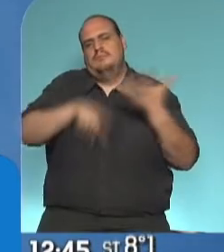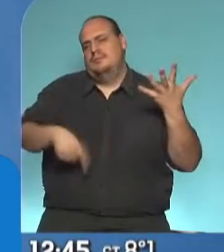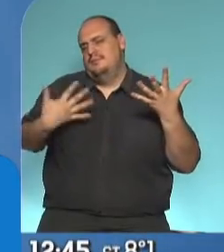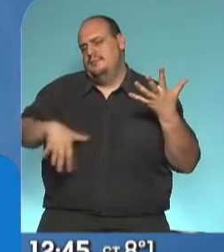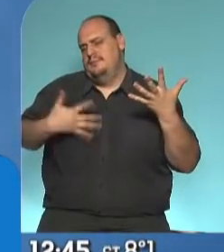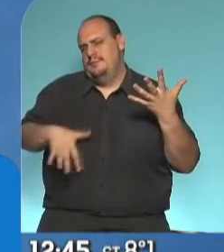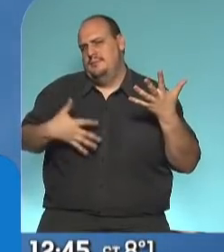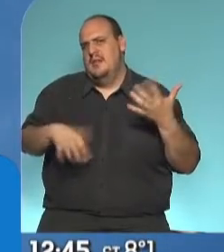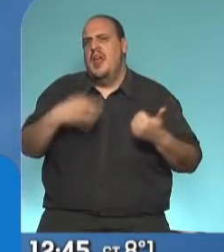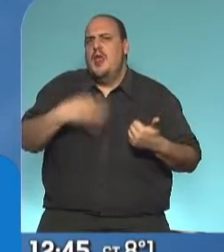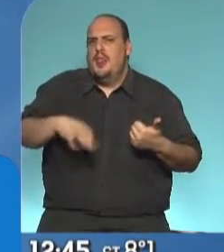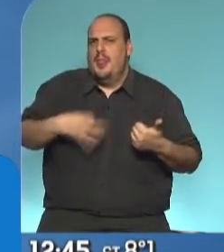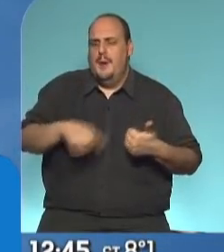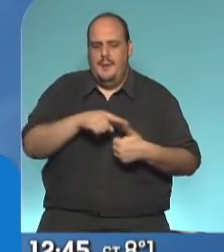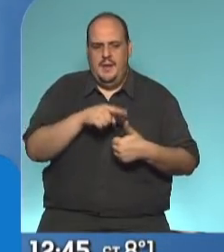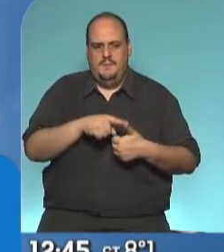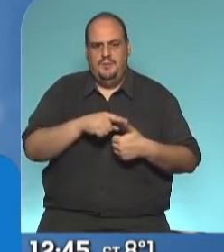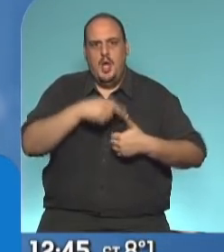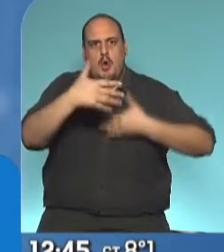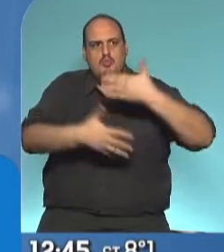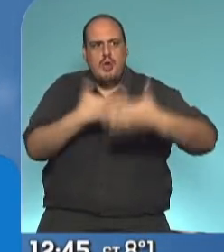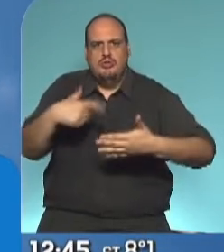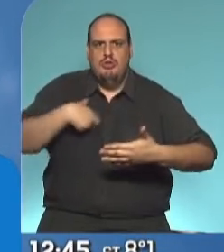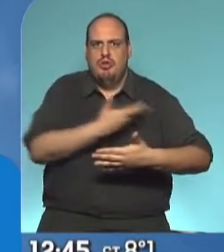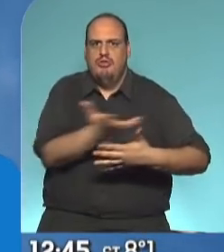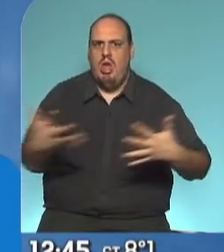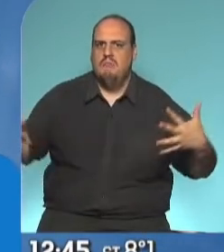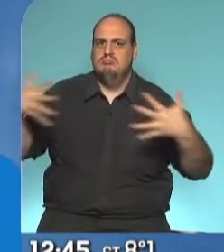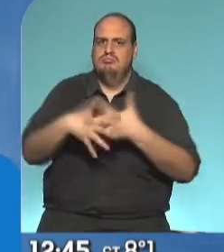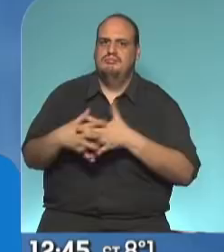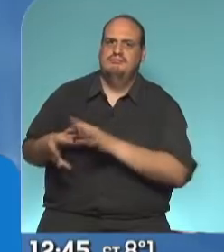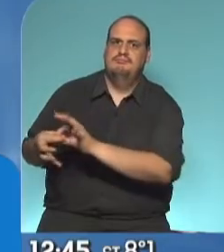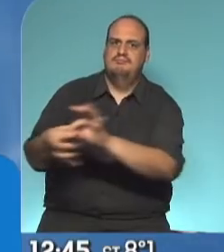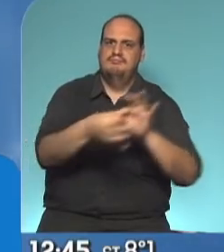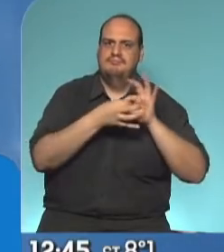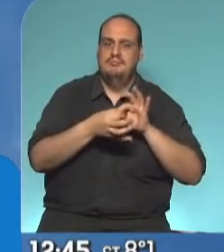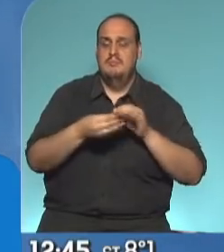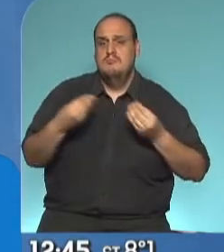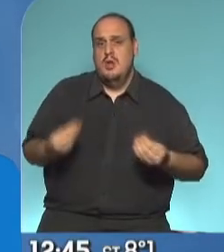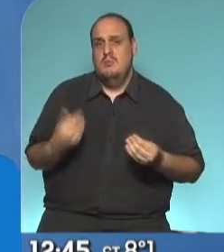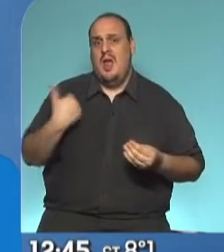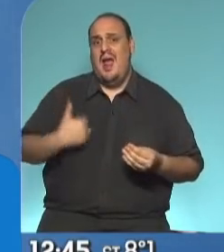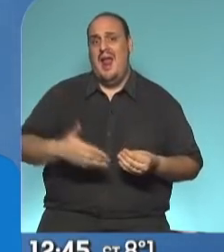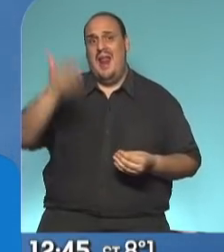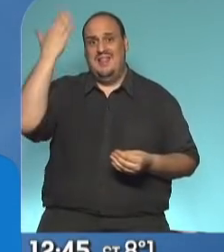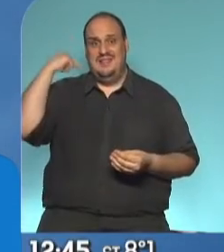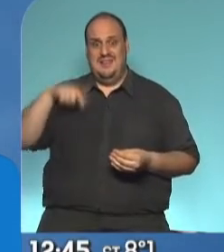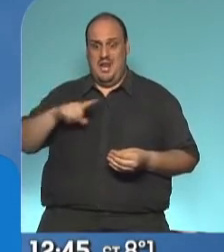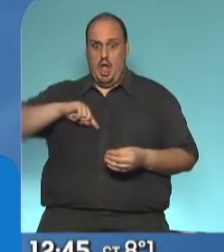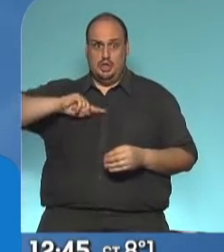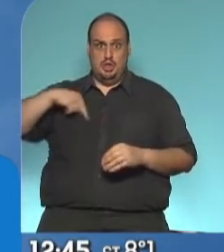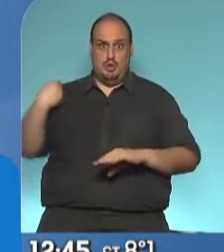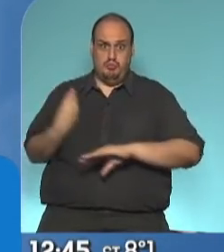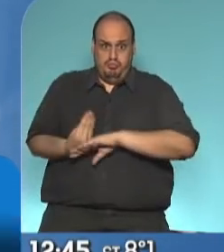Significaba llevar adelante un proceso de integración social, porque la Argentina reconocía en el momento en que nosotros